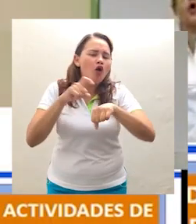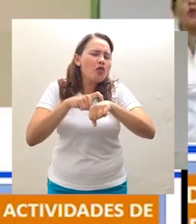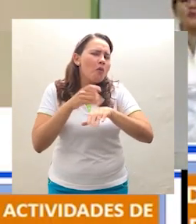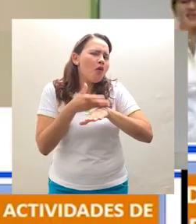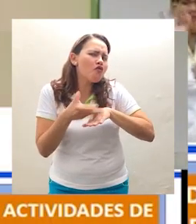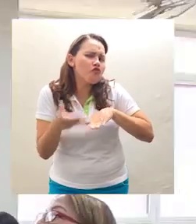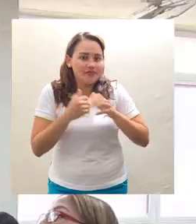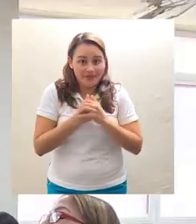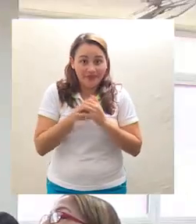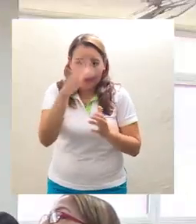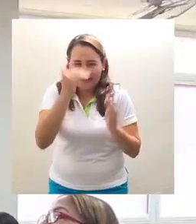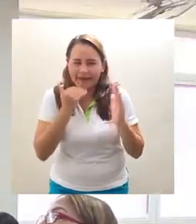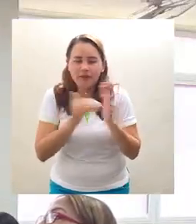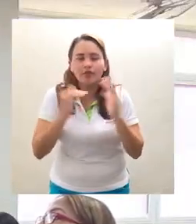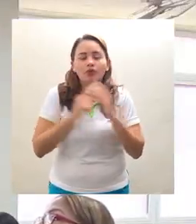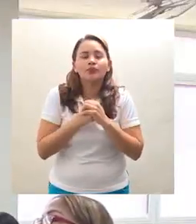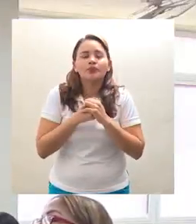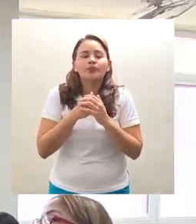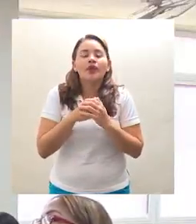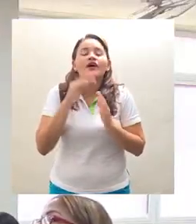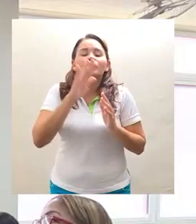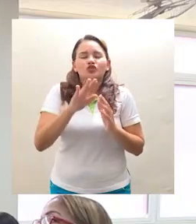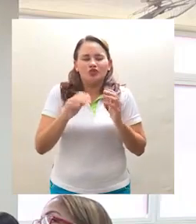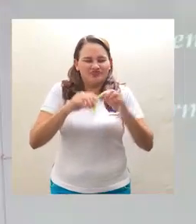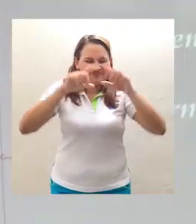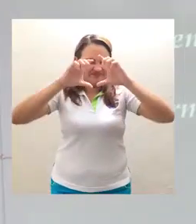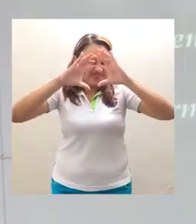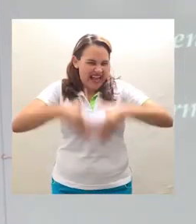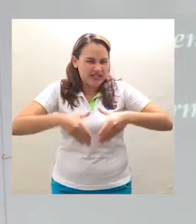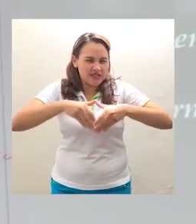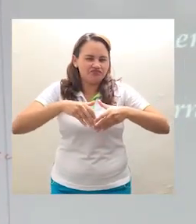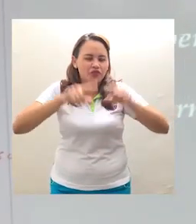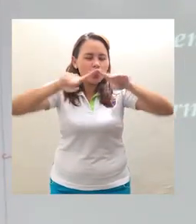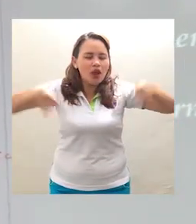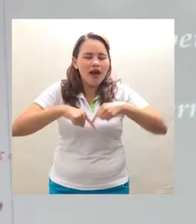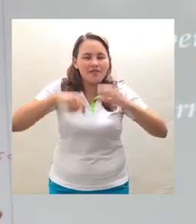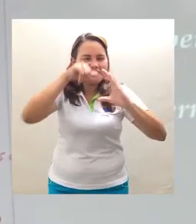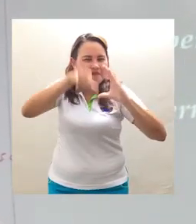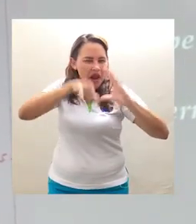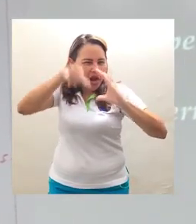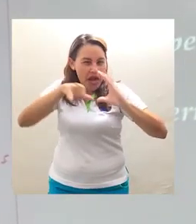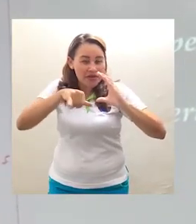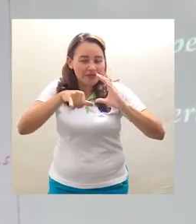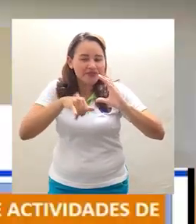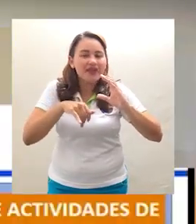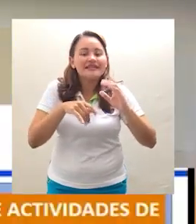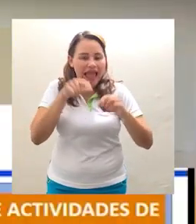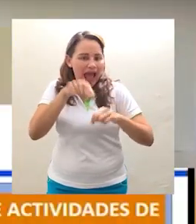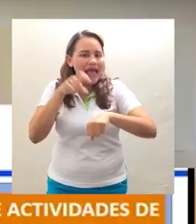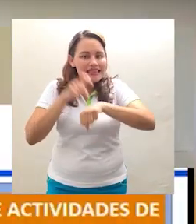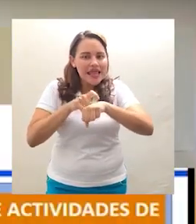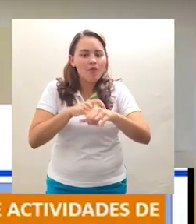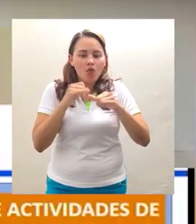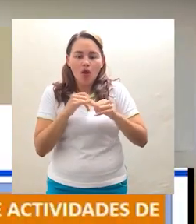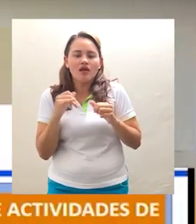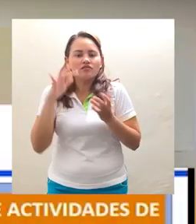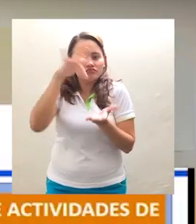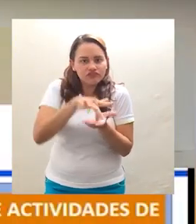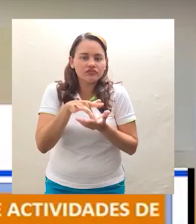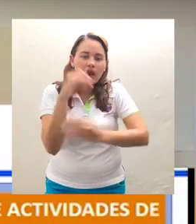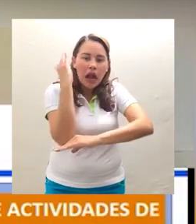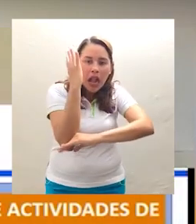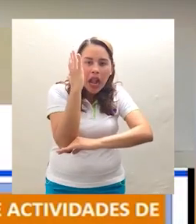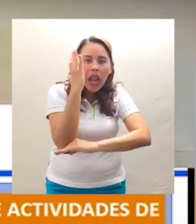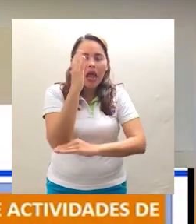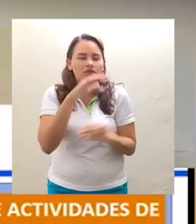y de forma asincrónica. Eso significa estar en el bloque norte, Mar Caribe, Salón 101, tal, a las 8